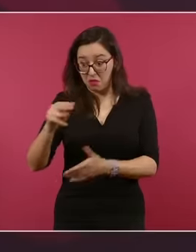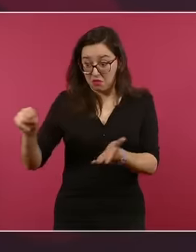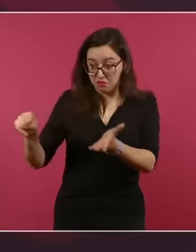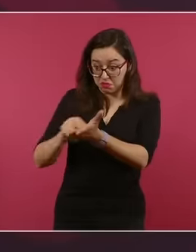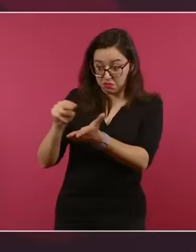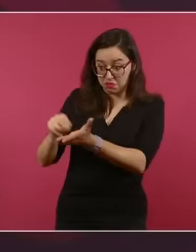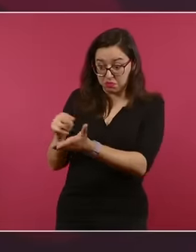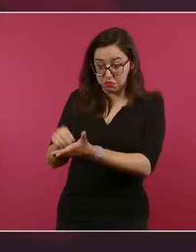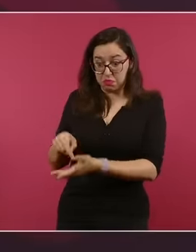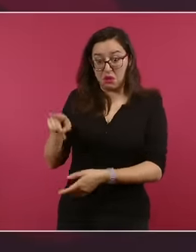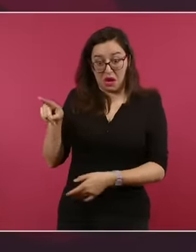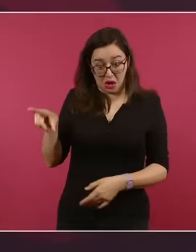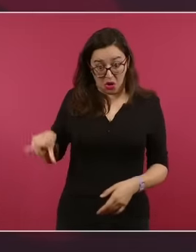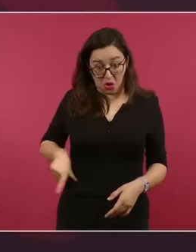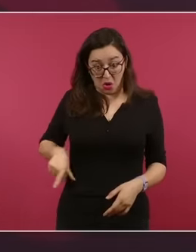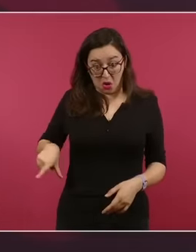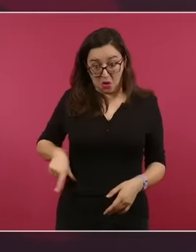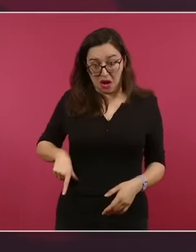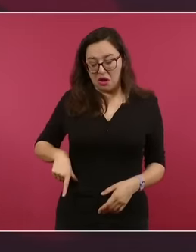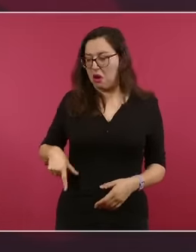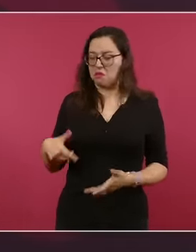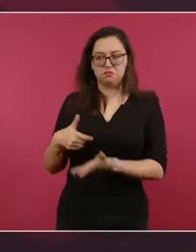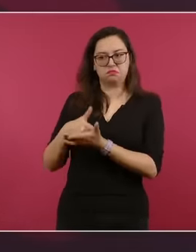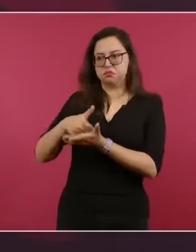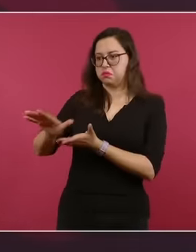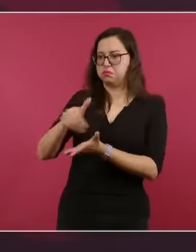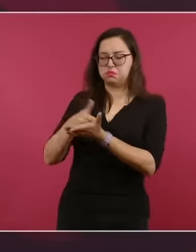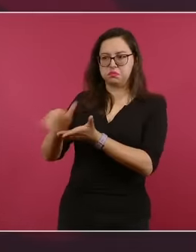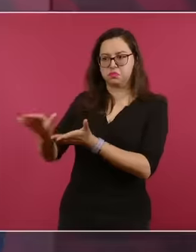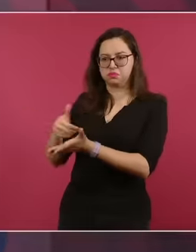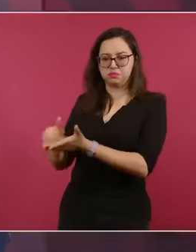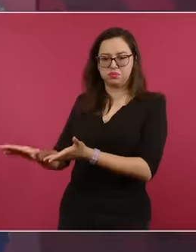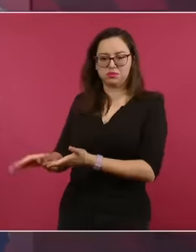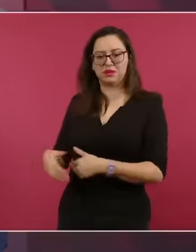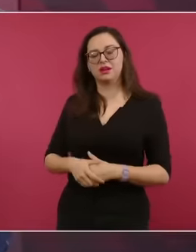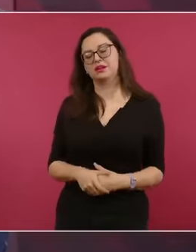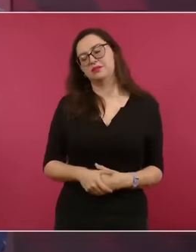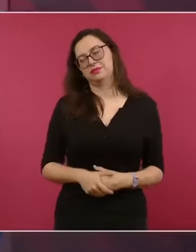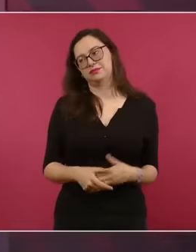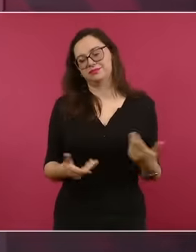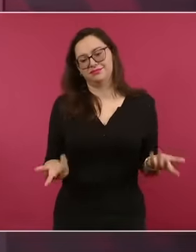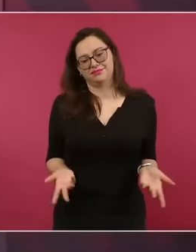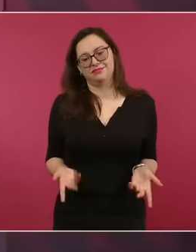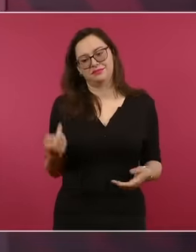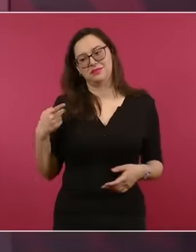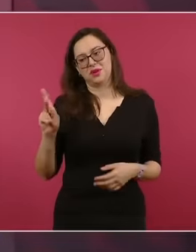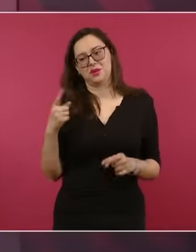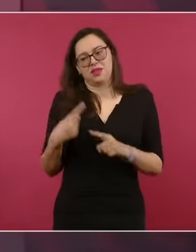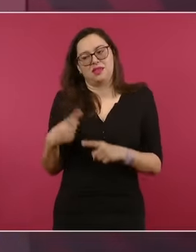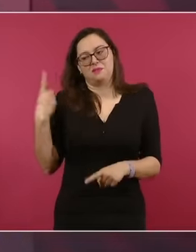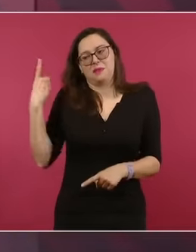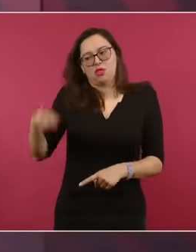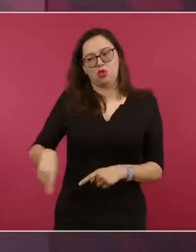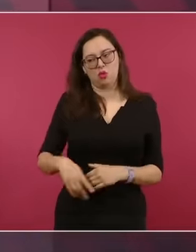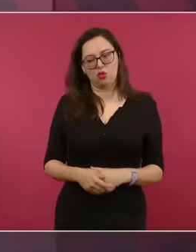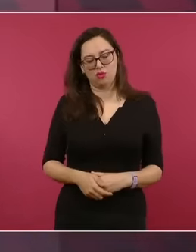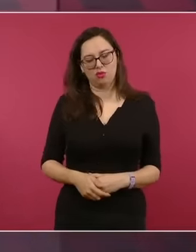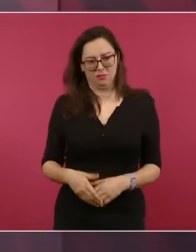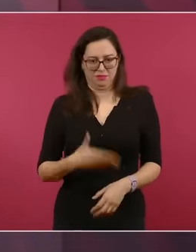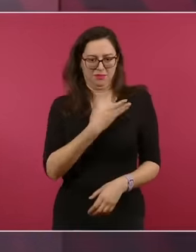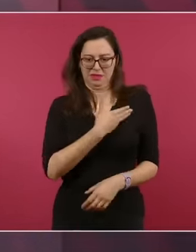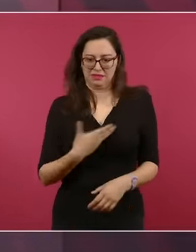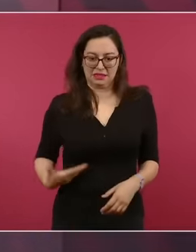También cuando un asunto de esa naturaleza se decide arriba, no son los funcionarios.